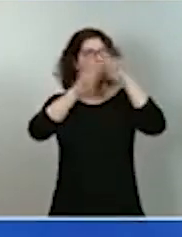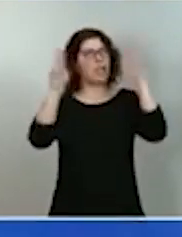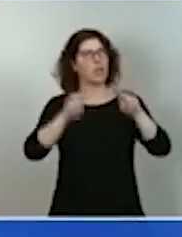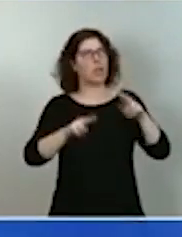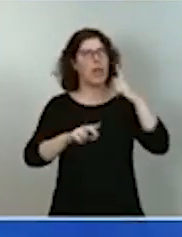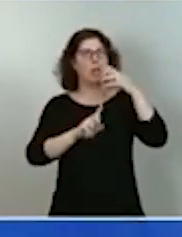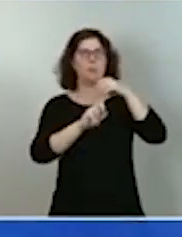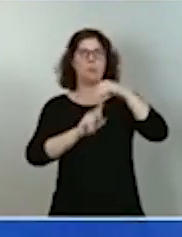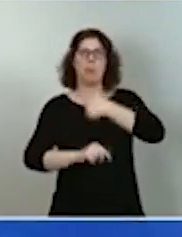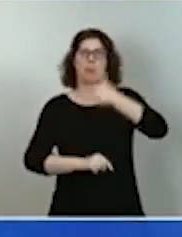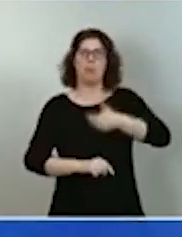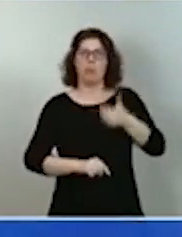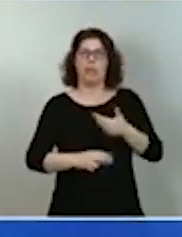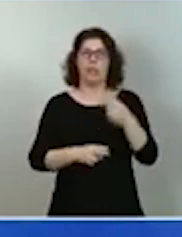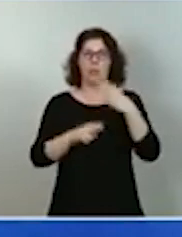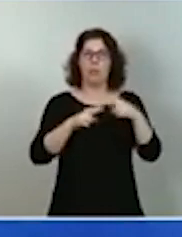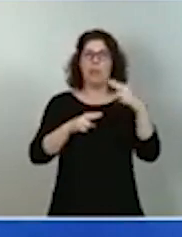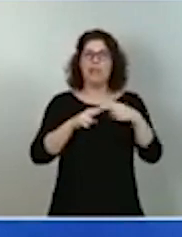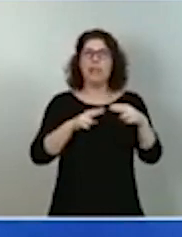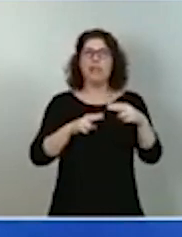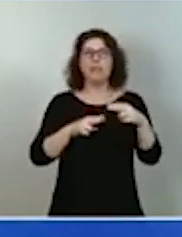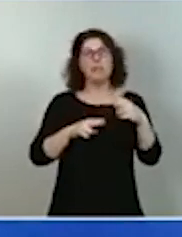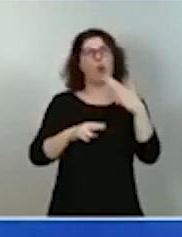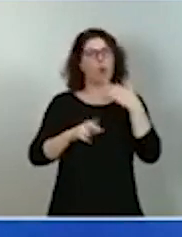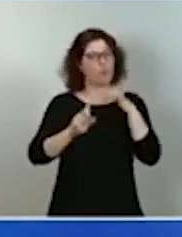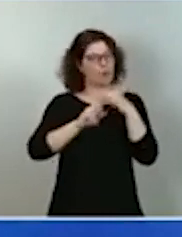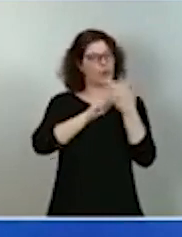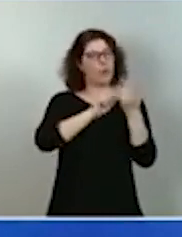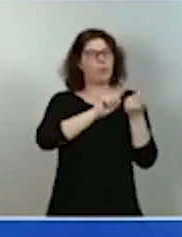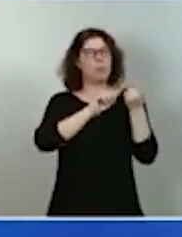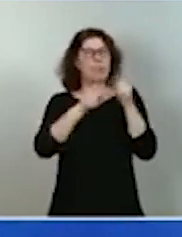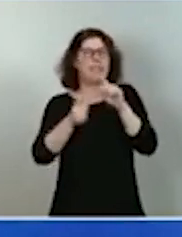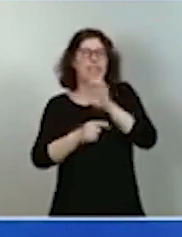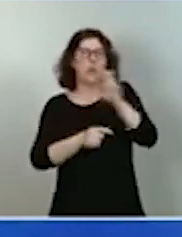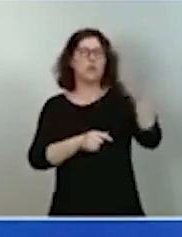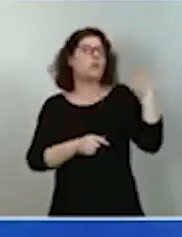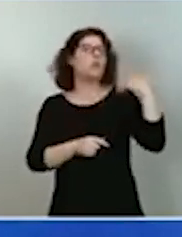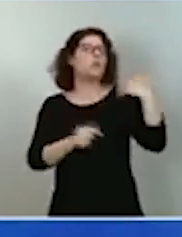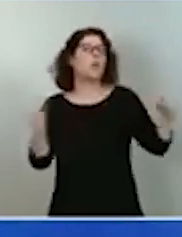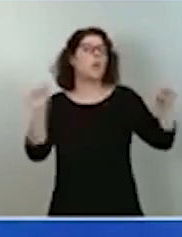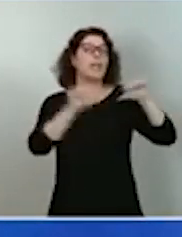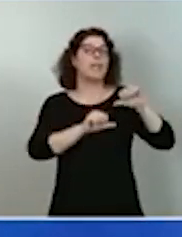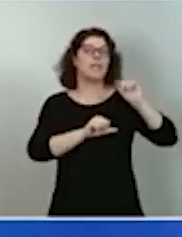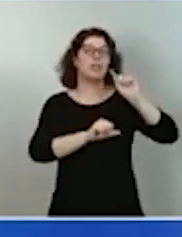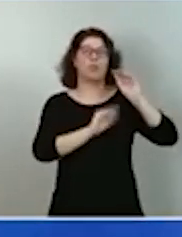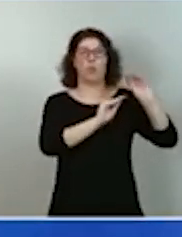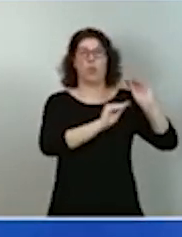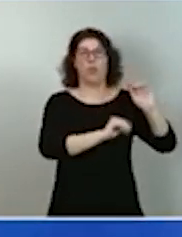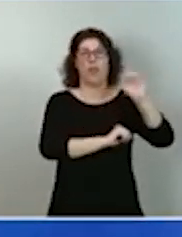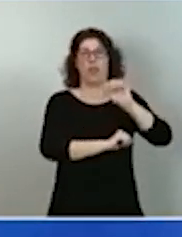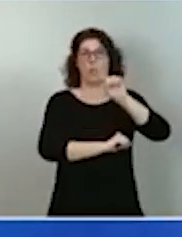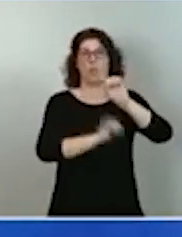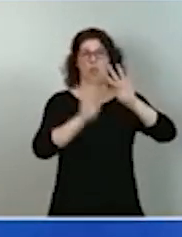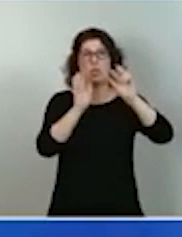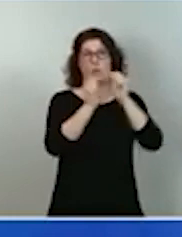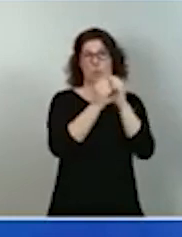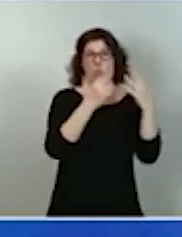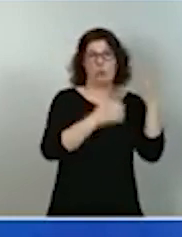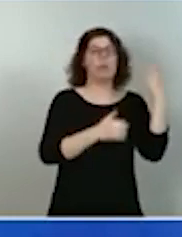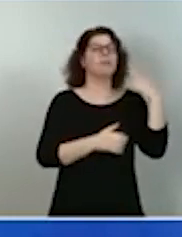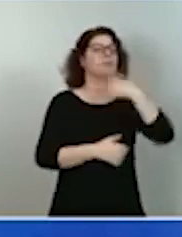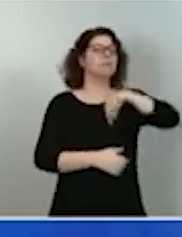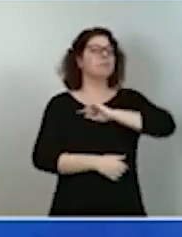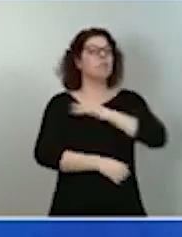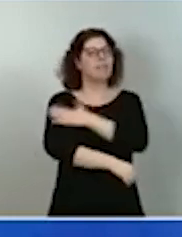asumieron los estadounidenses después de la crisis del XXIX y es que el Estado se tiene que poner a trabajar también